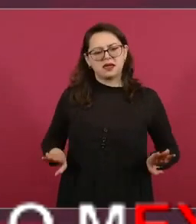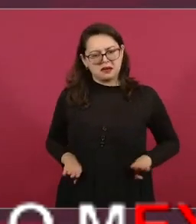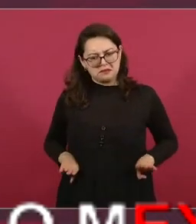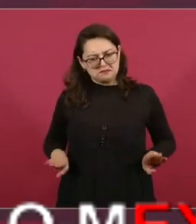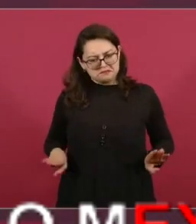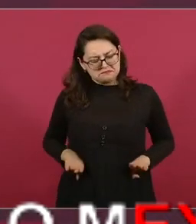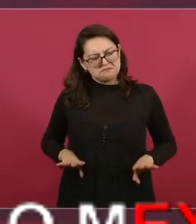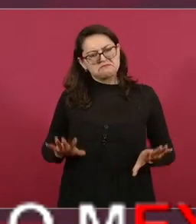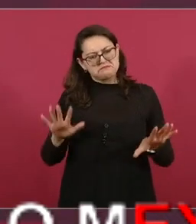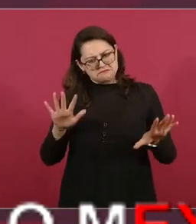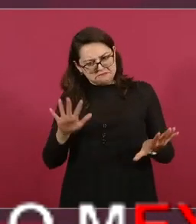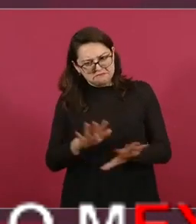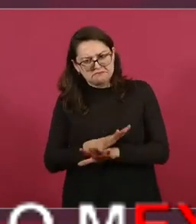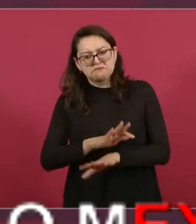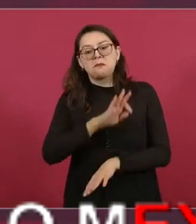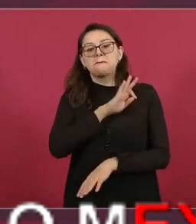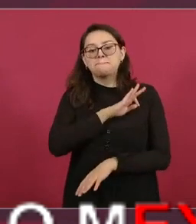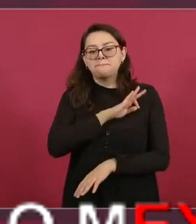hay que